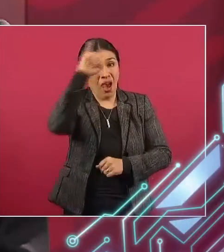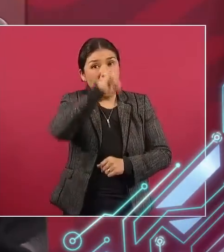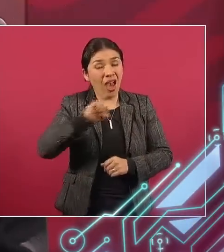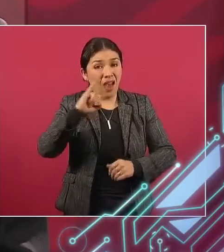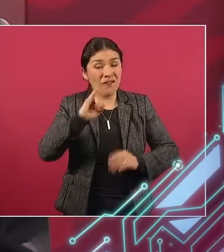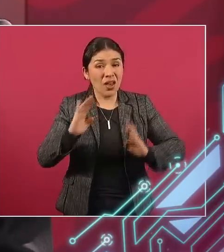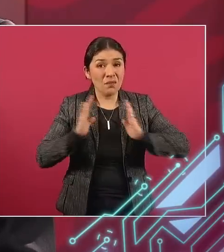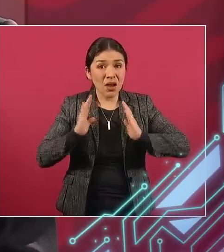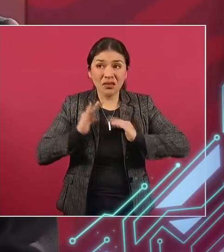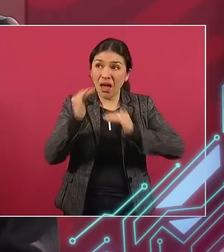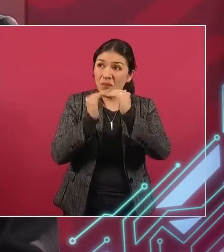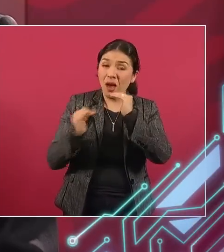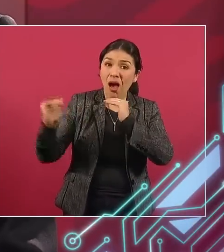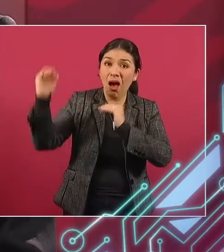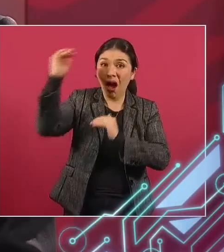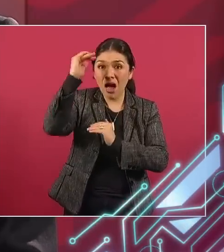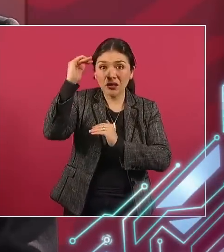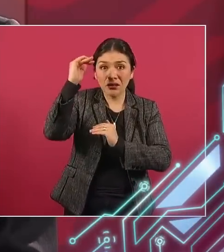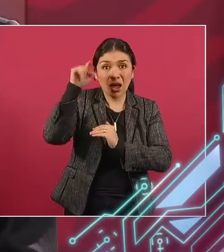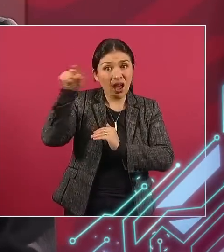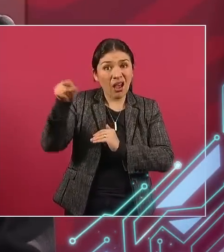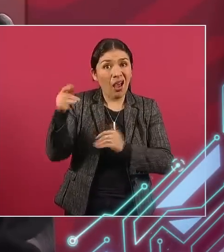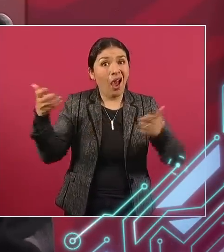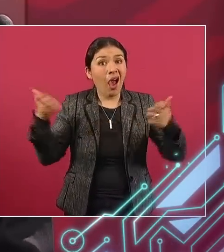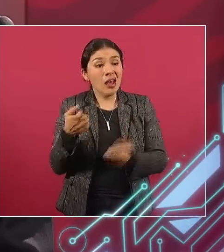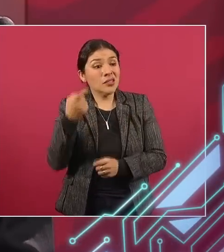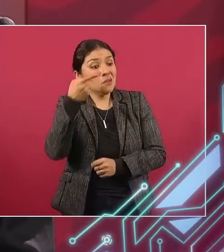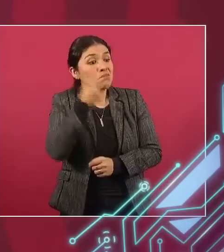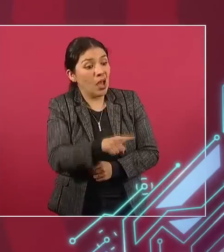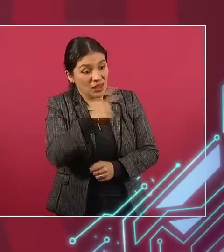militares que llevaron a cabo